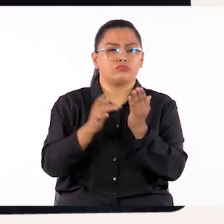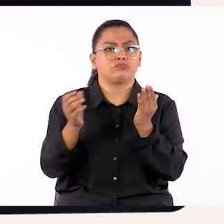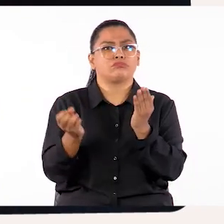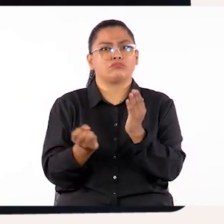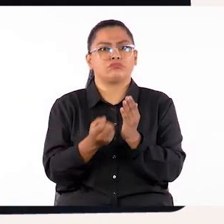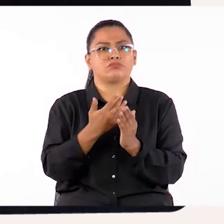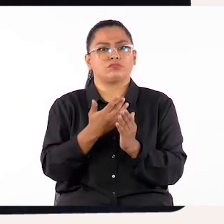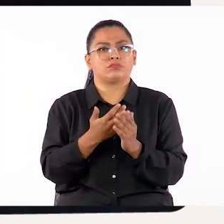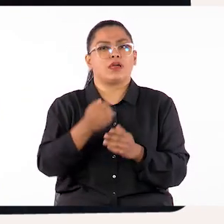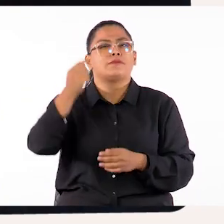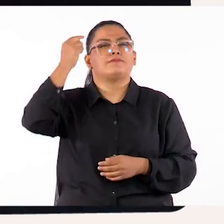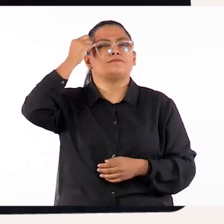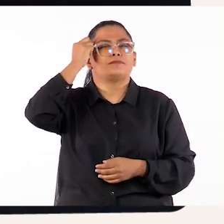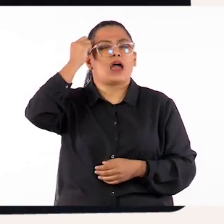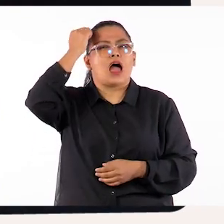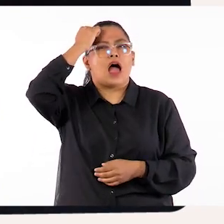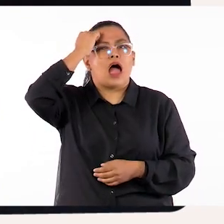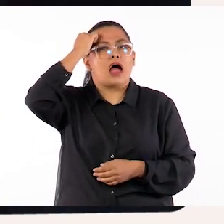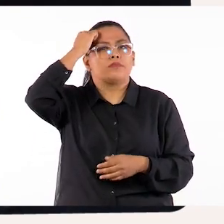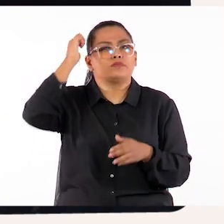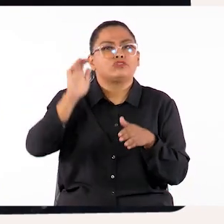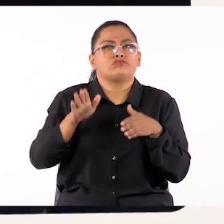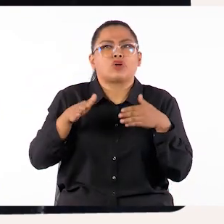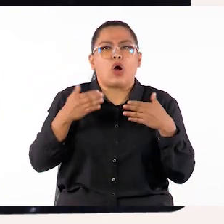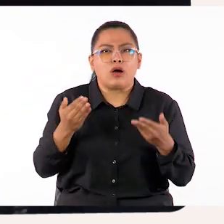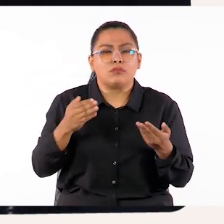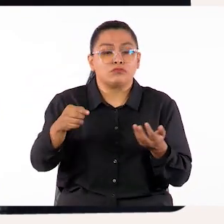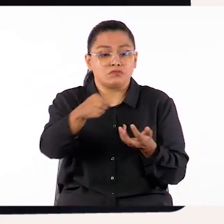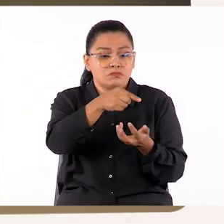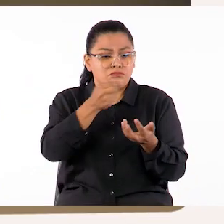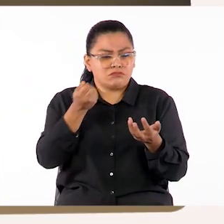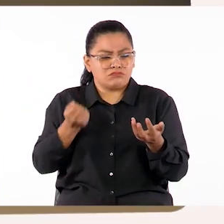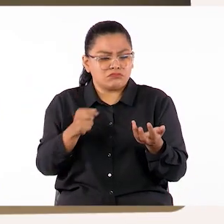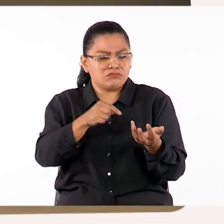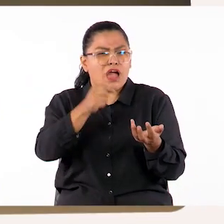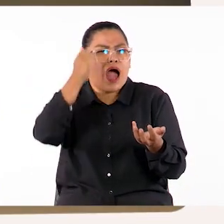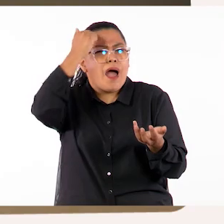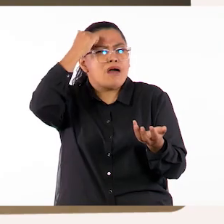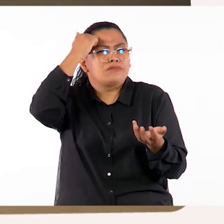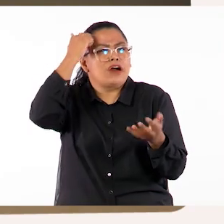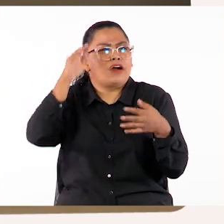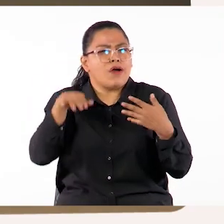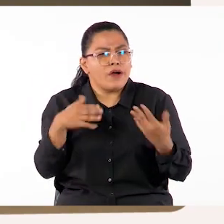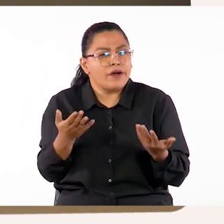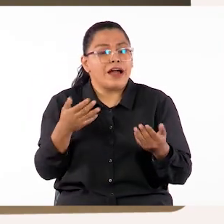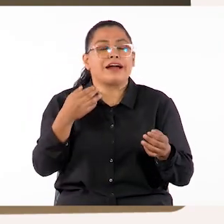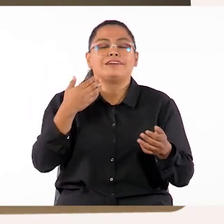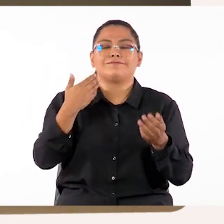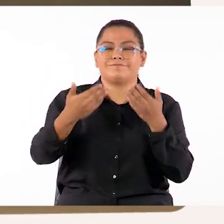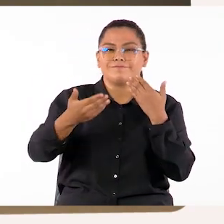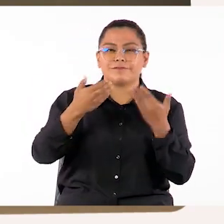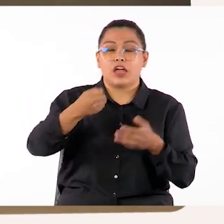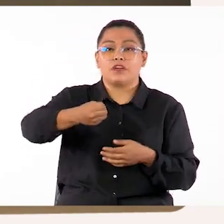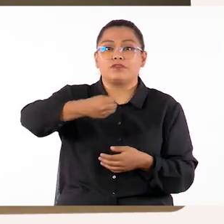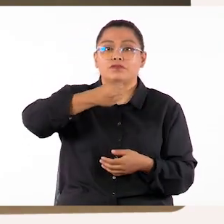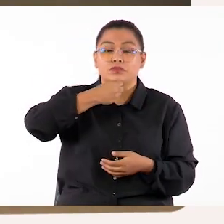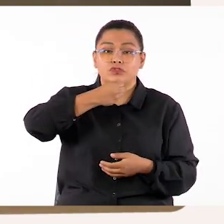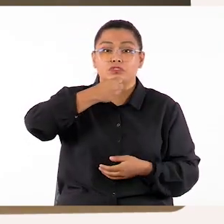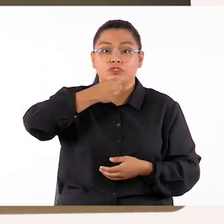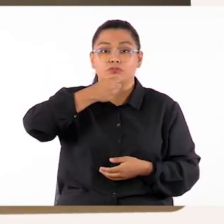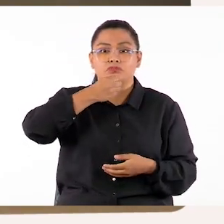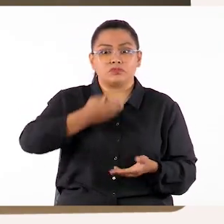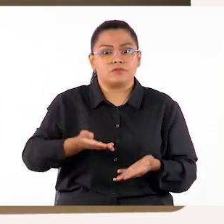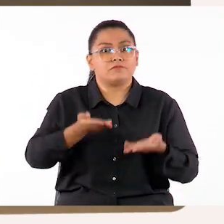en cómo se aprende y cómo aprenden nuestros estudiantes. Ya dijimos que para que la información que como docentes